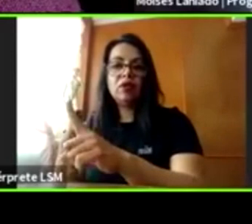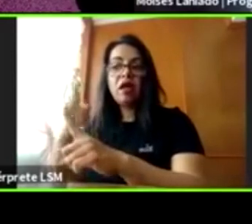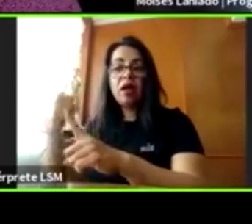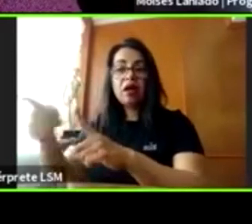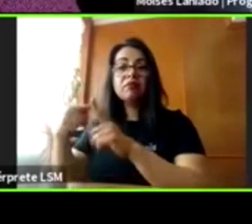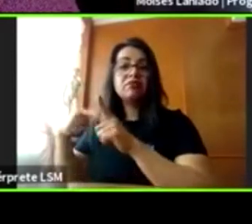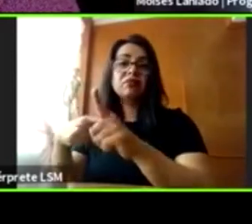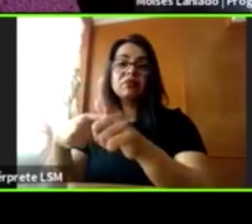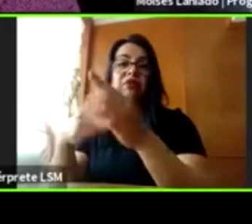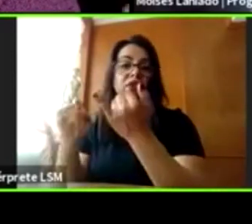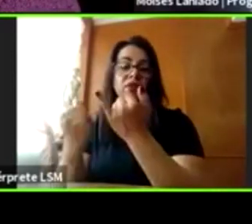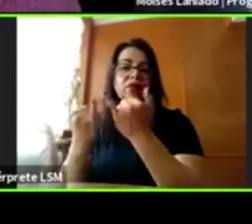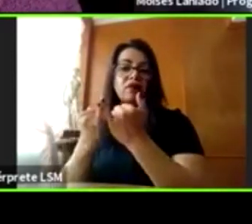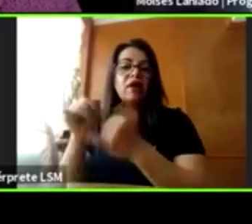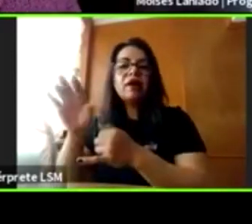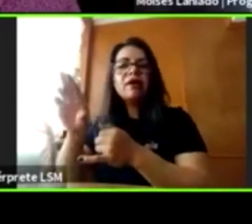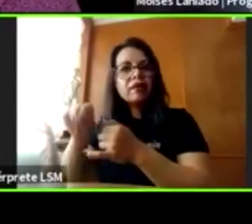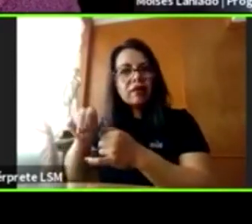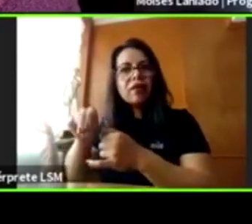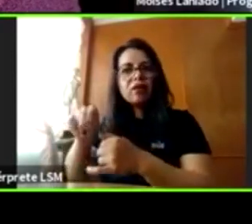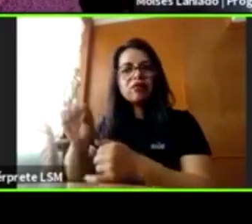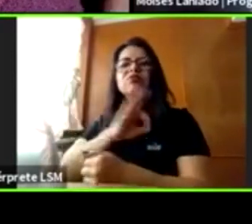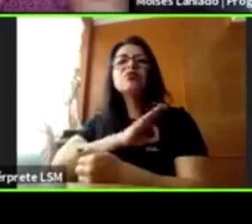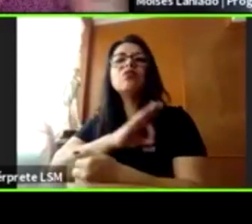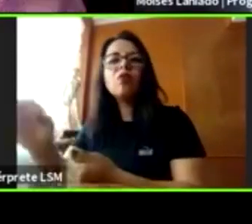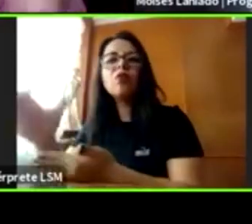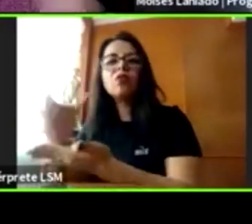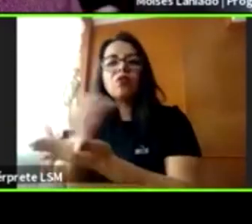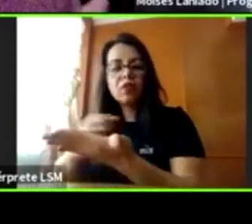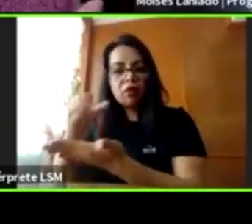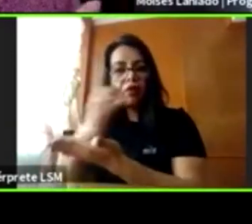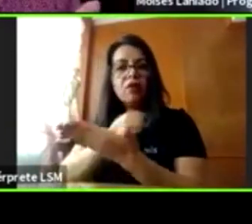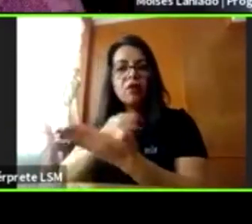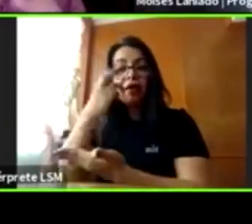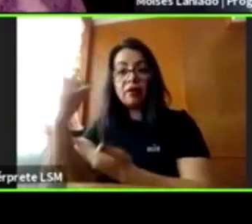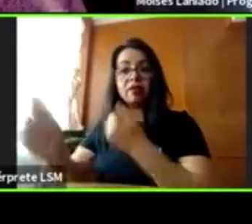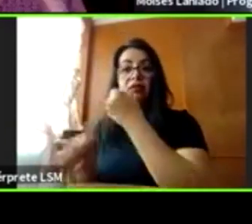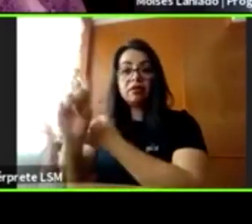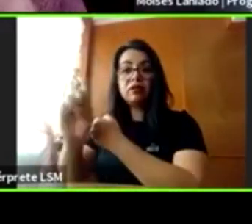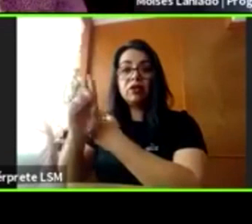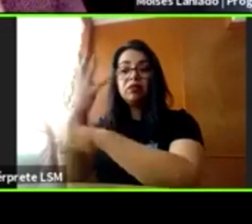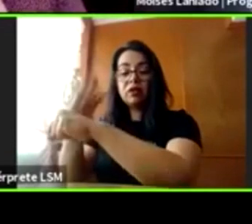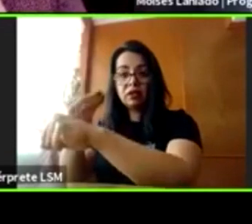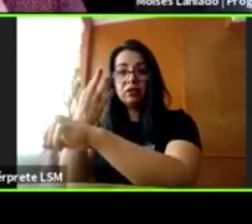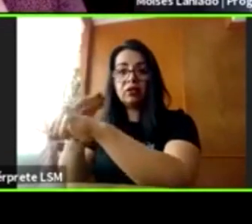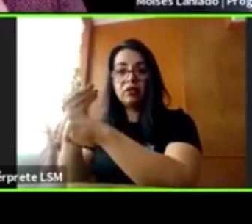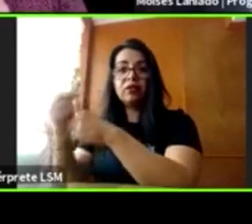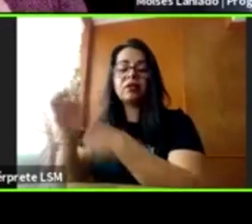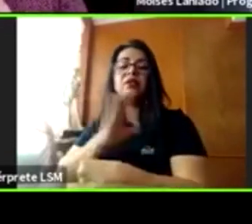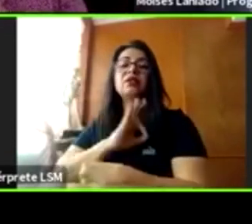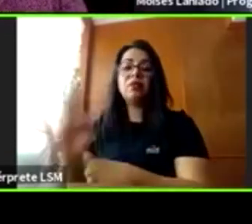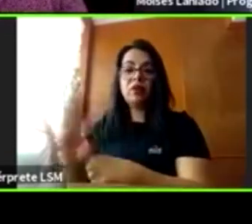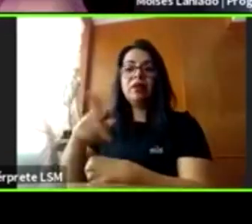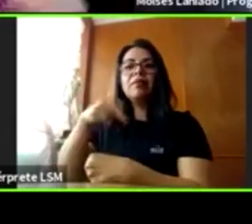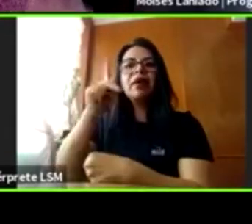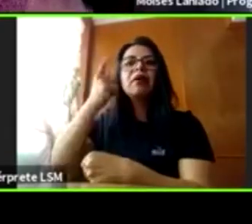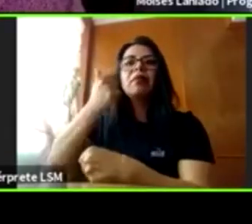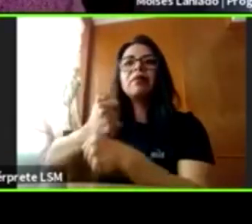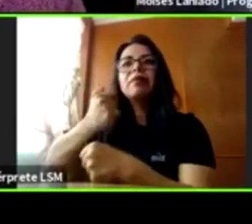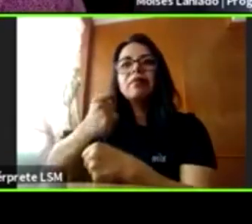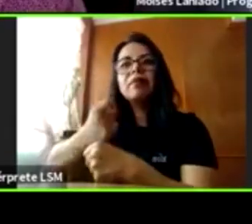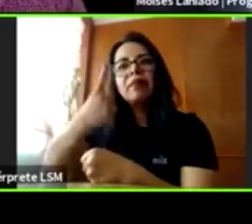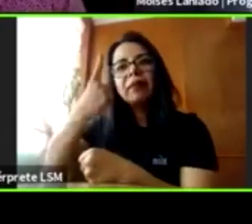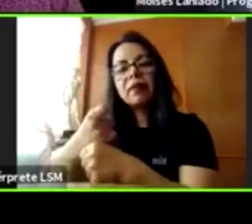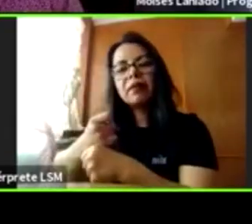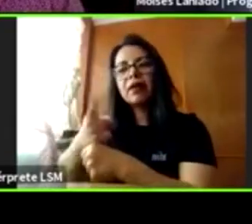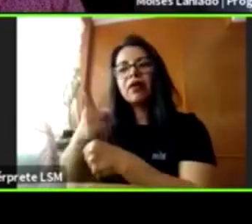siempre se puede sanar esta situación. Si lo sacamos del secreto, porque obviamente el secreto es nuestro enemigo más grande, si se atiende